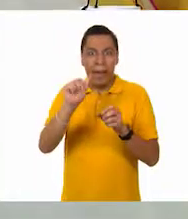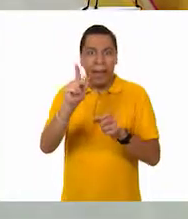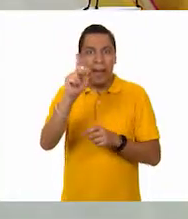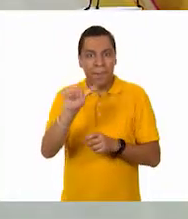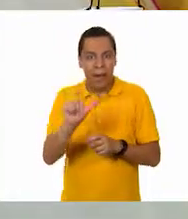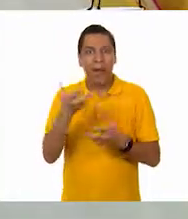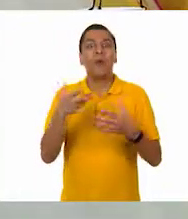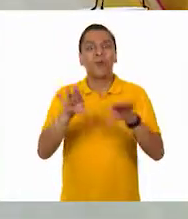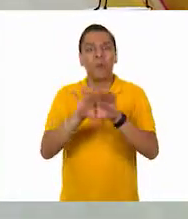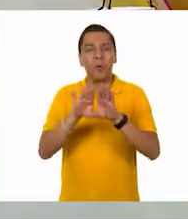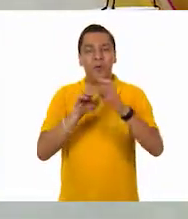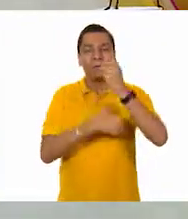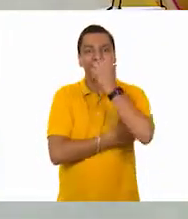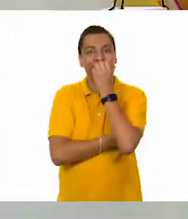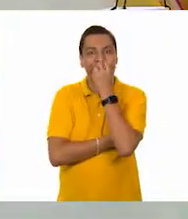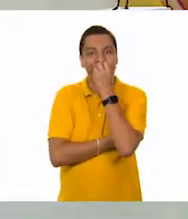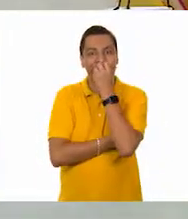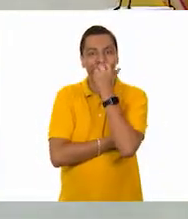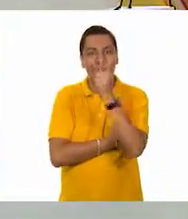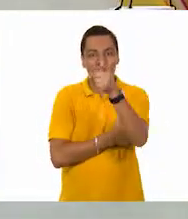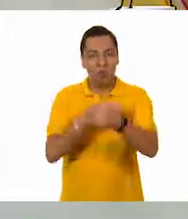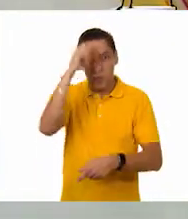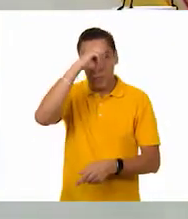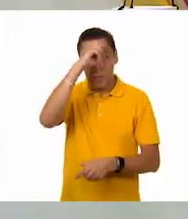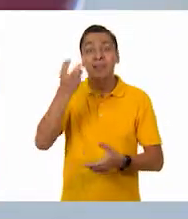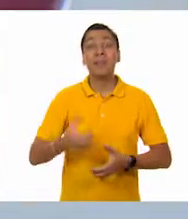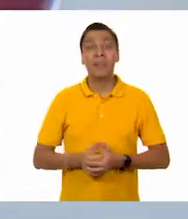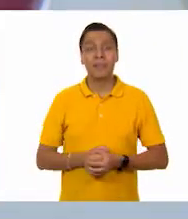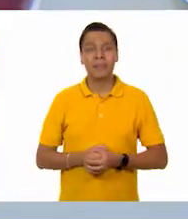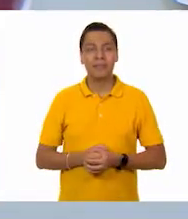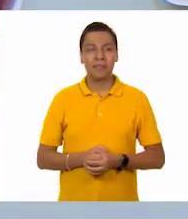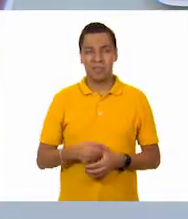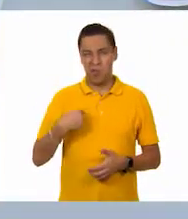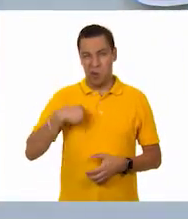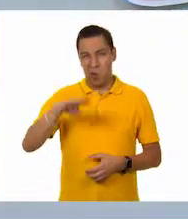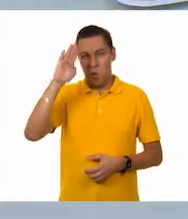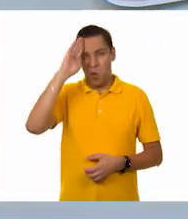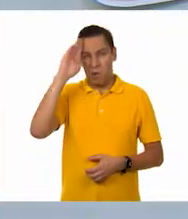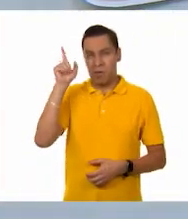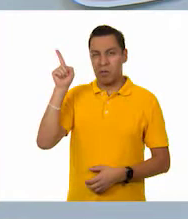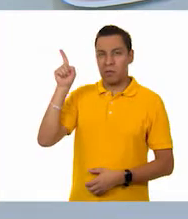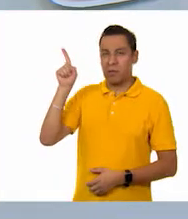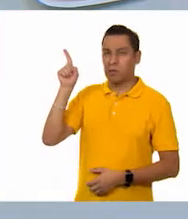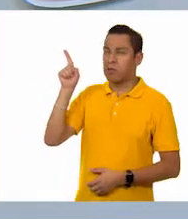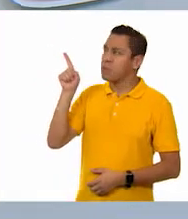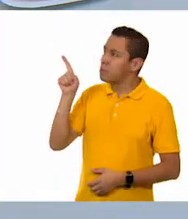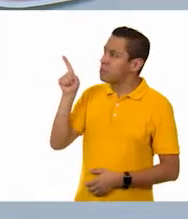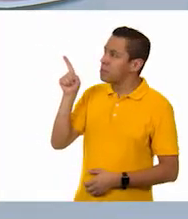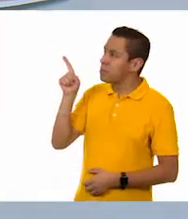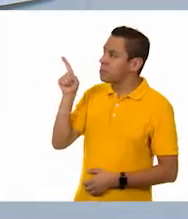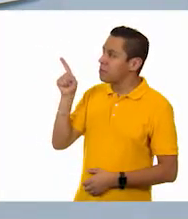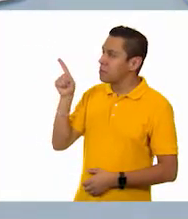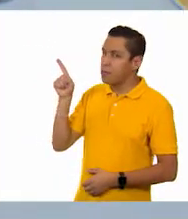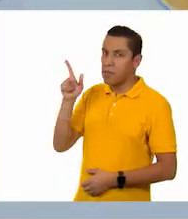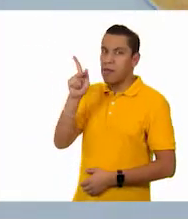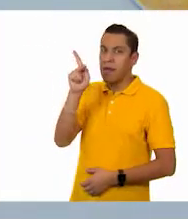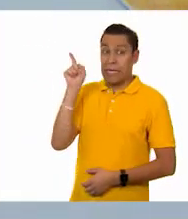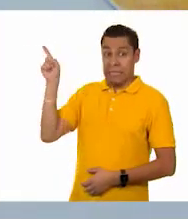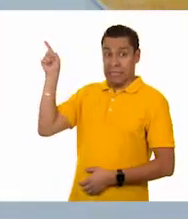sería más pesada. ¿Ustedes qué opinan, niñas y niños? Muy bien. Yo opino que la papa, Oscar. La papa. Yo opino que la papa porque,